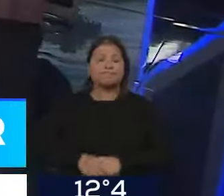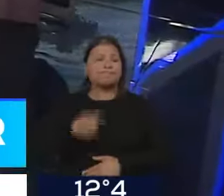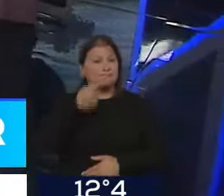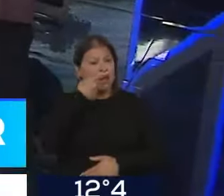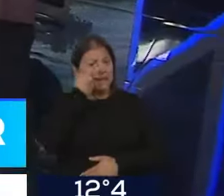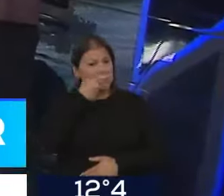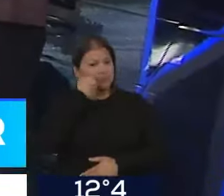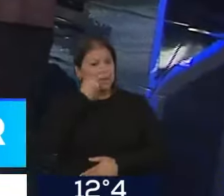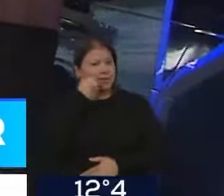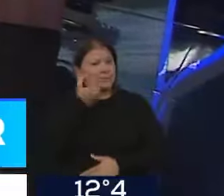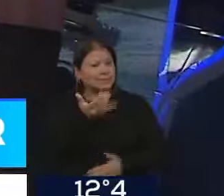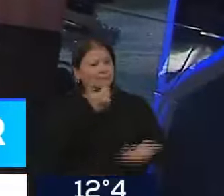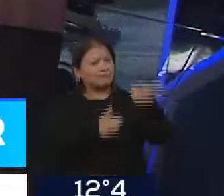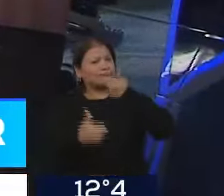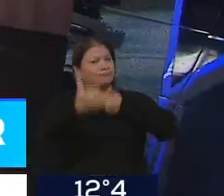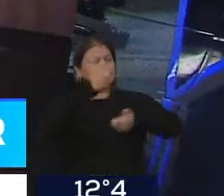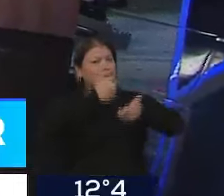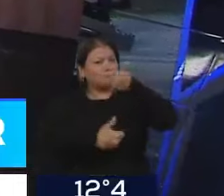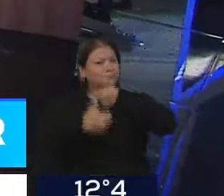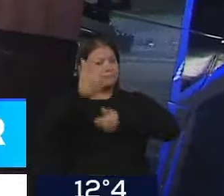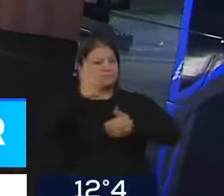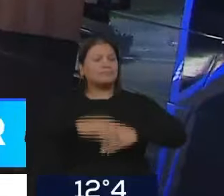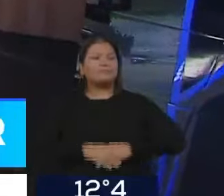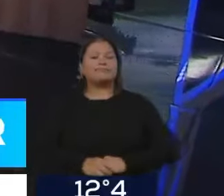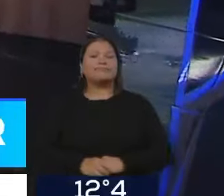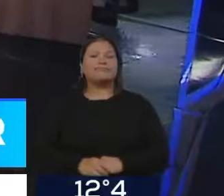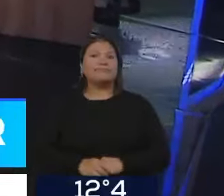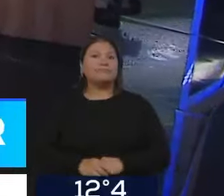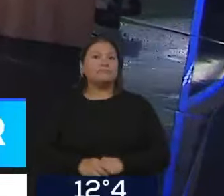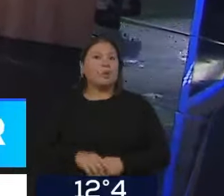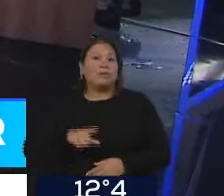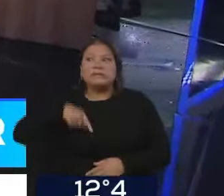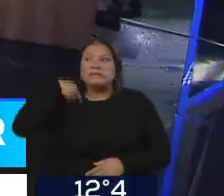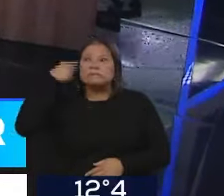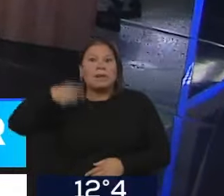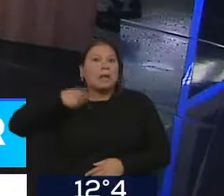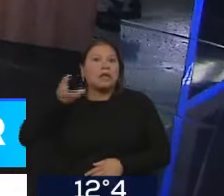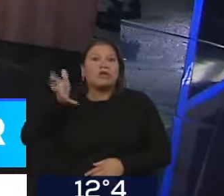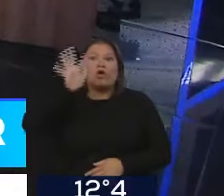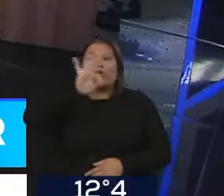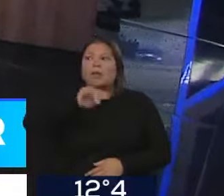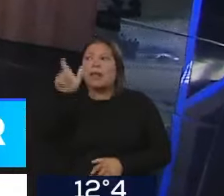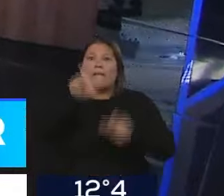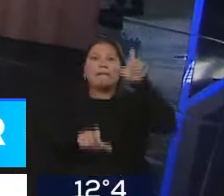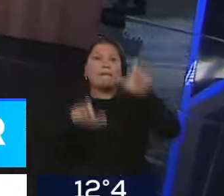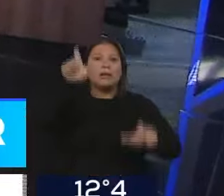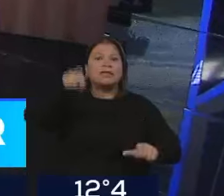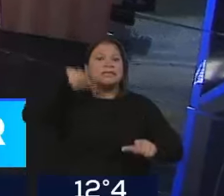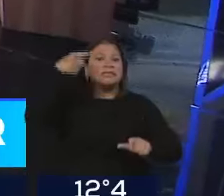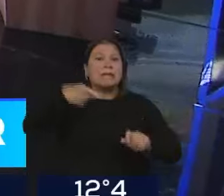Interesantísimo lo tuyo porque además, a ver, es materia corriente la utilización de este tipo de billeteras virtuales, ¿no?